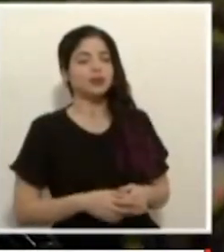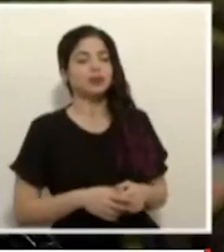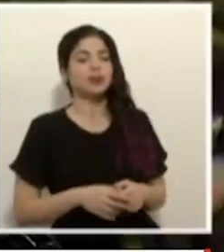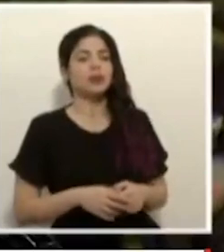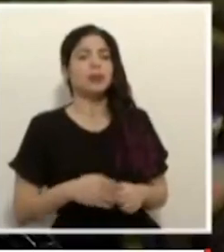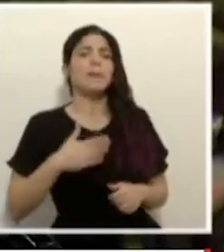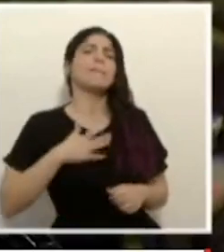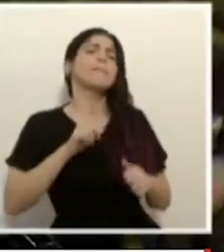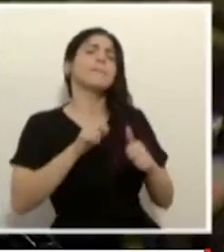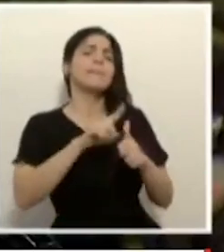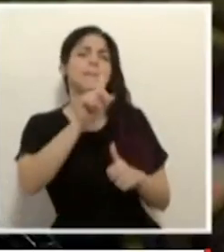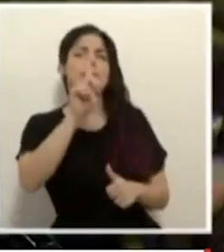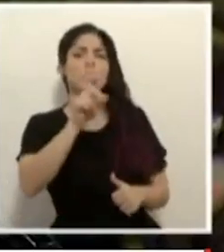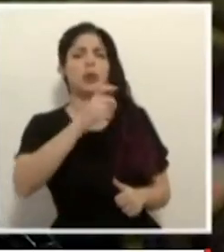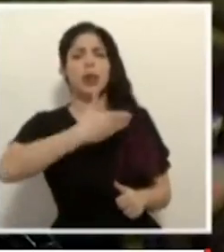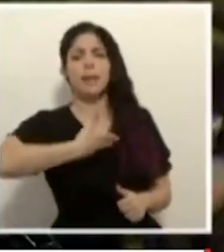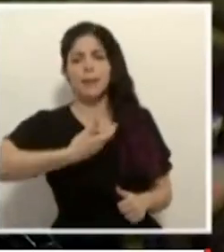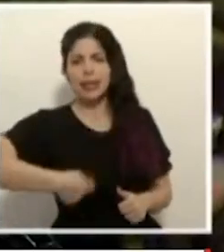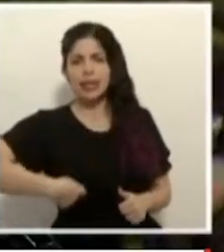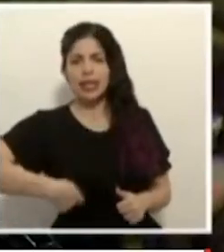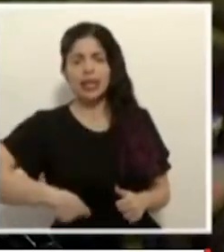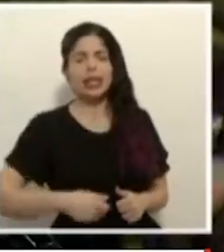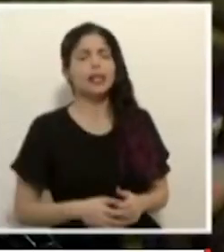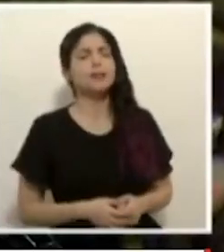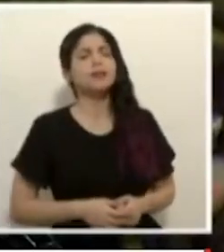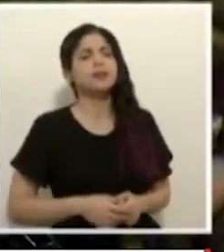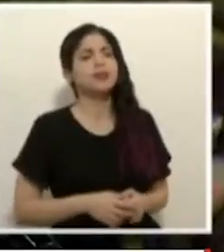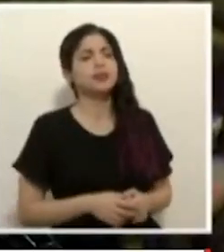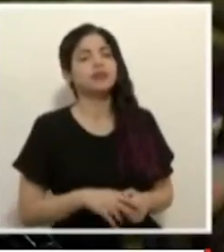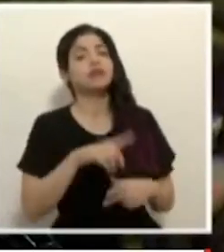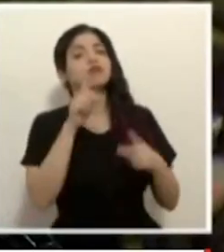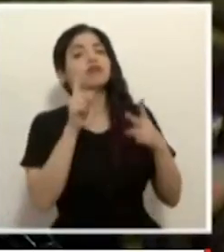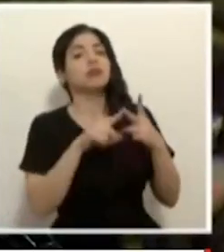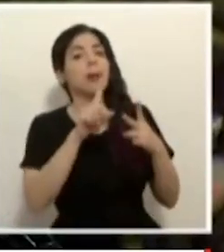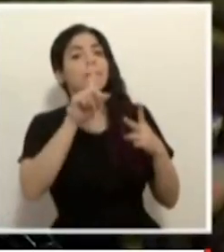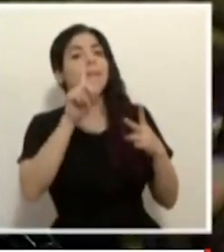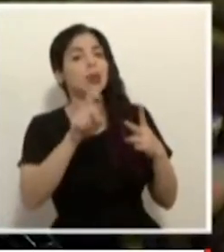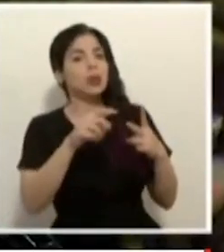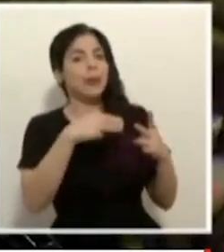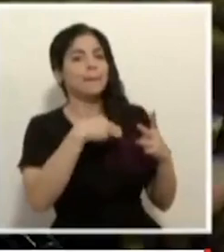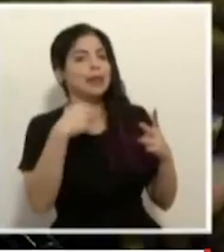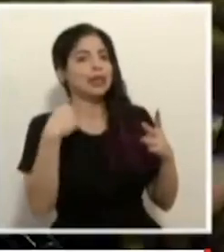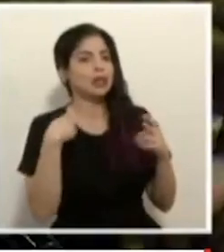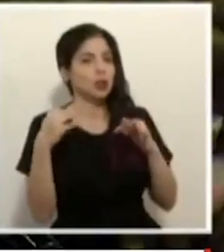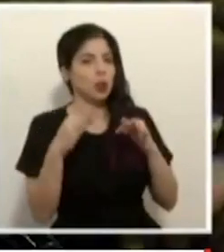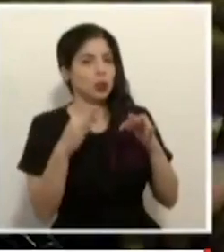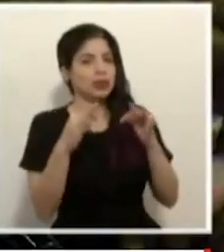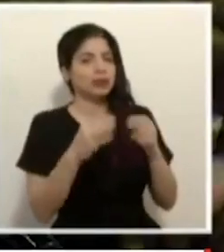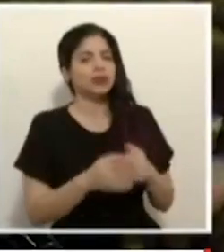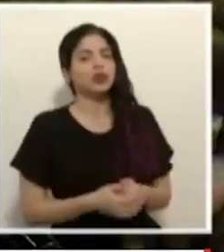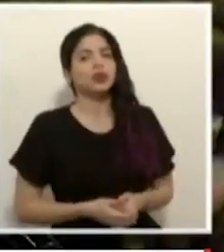Mi primera consulta para el señor presidente y la segunda consulta para el señor ministro de Turismo.